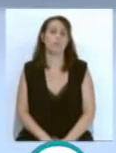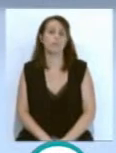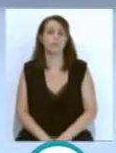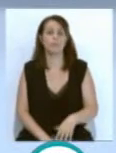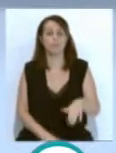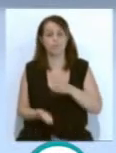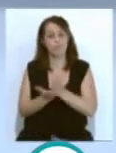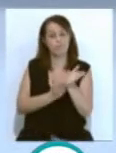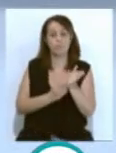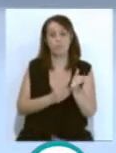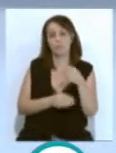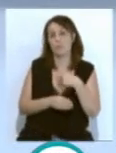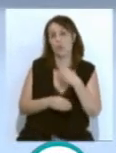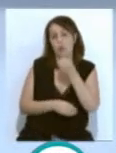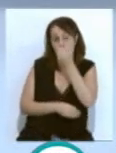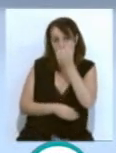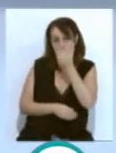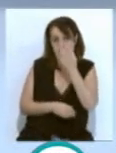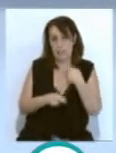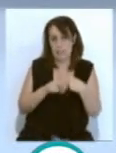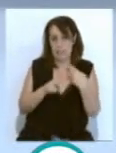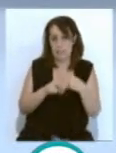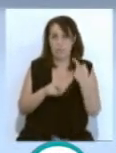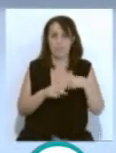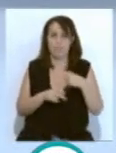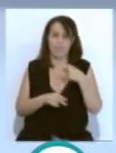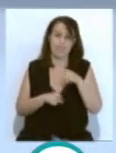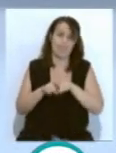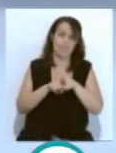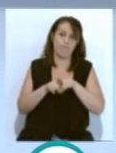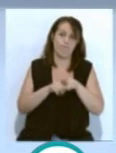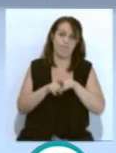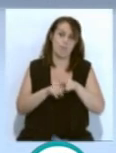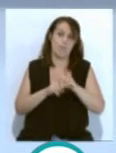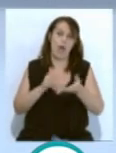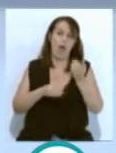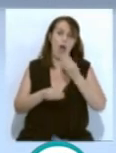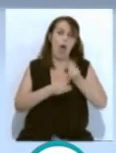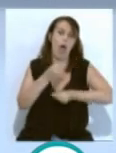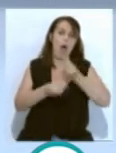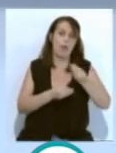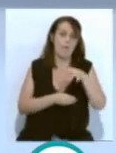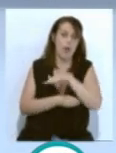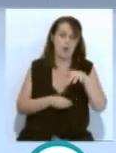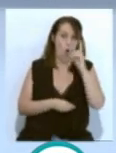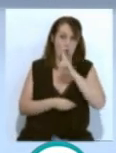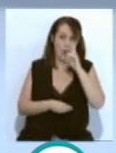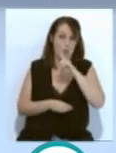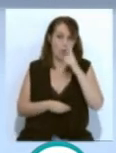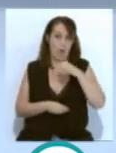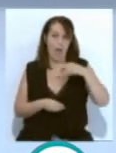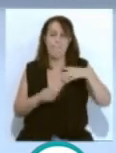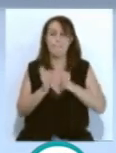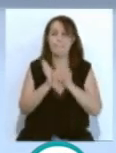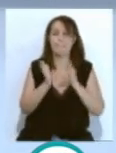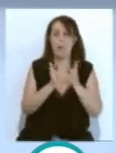Por su parte, el Partido Socialista critica la gestión del ayuntamiento en el barrio de Cortadura. Su portavoz, María José Rodríguez, considera que